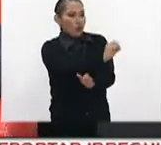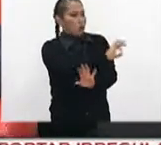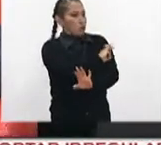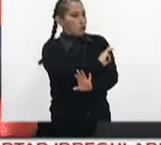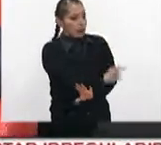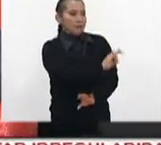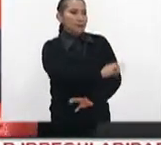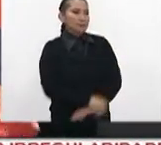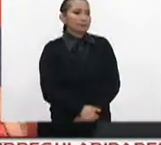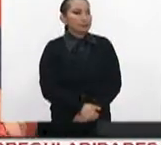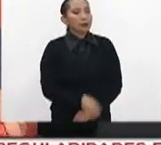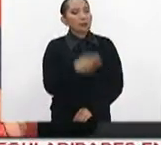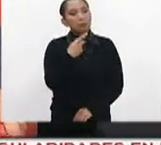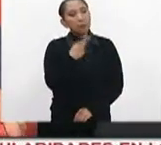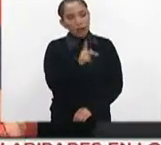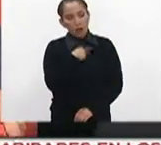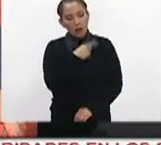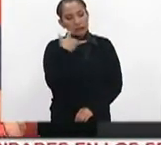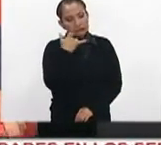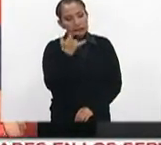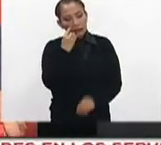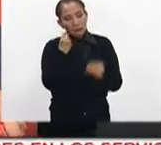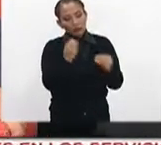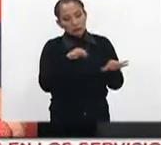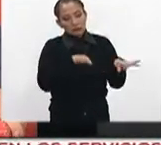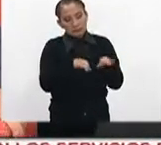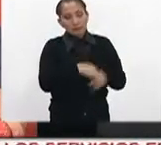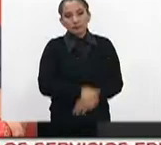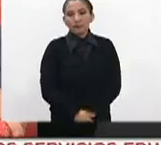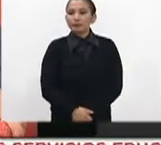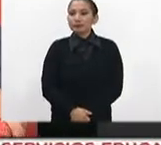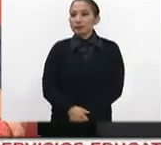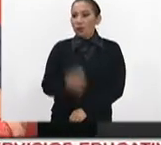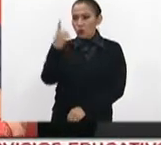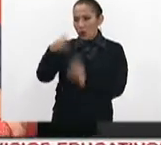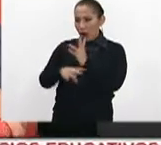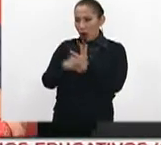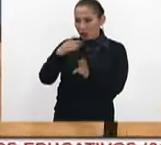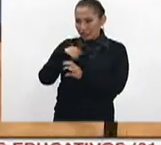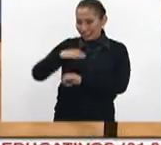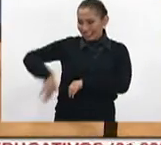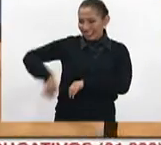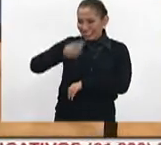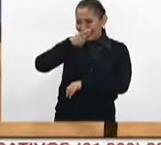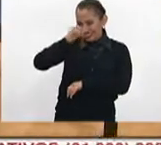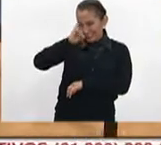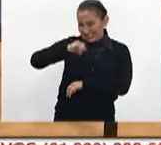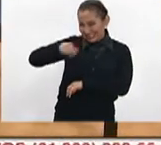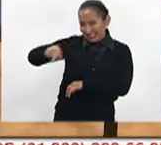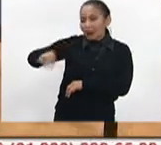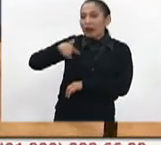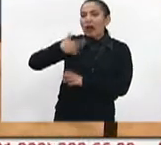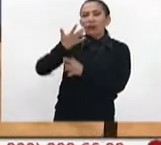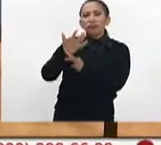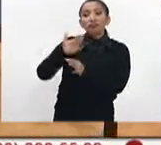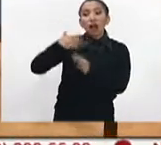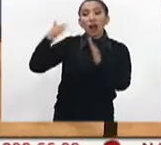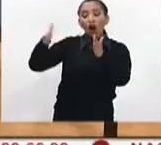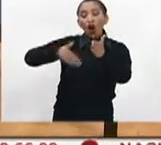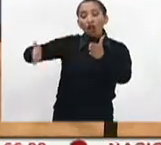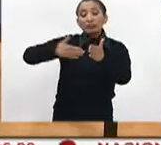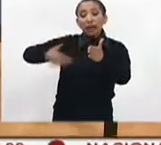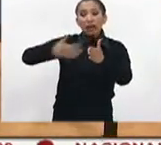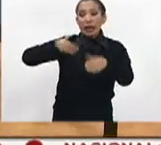cero, si es posible. Pero hay que trabajar bastante fuerte. Claro, una de las cosas que comentaba, jefe, y es que ahora las cocinas se